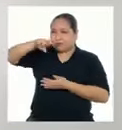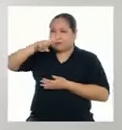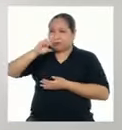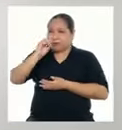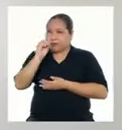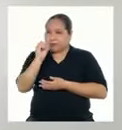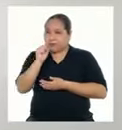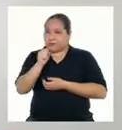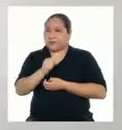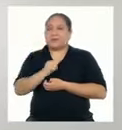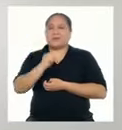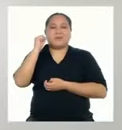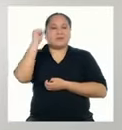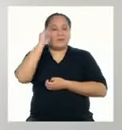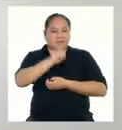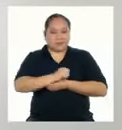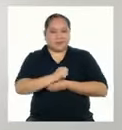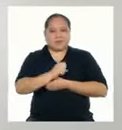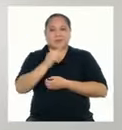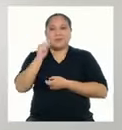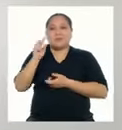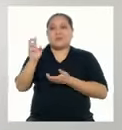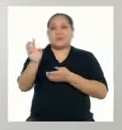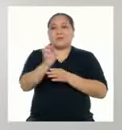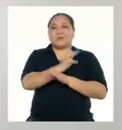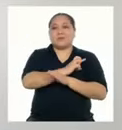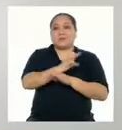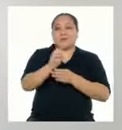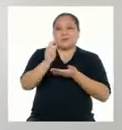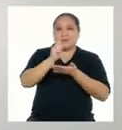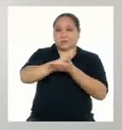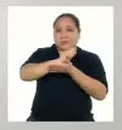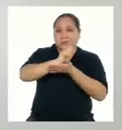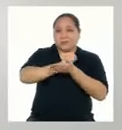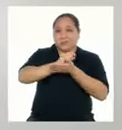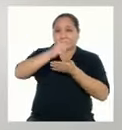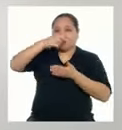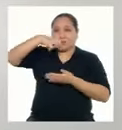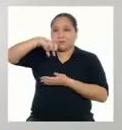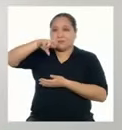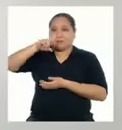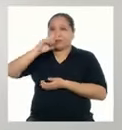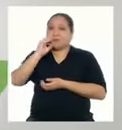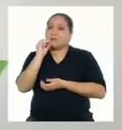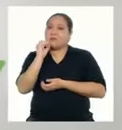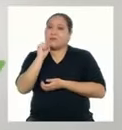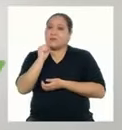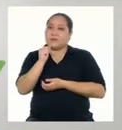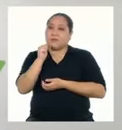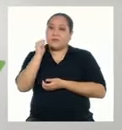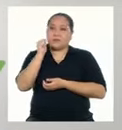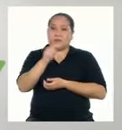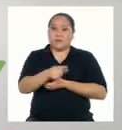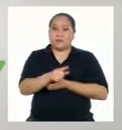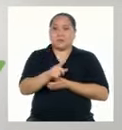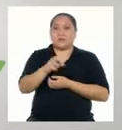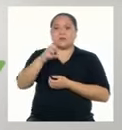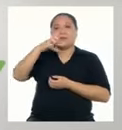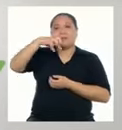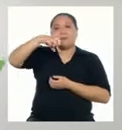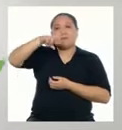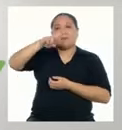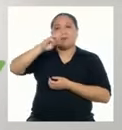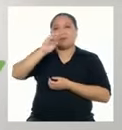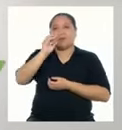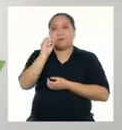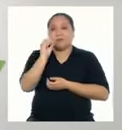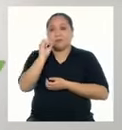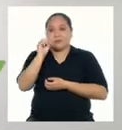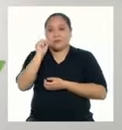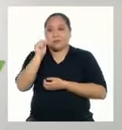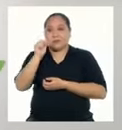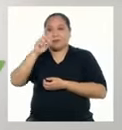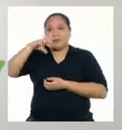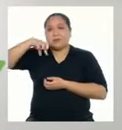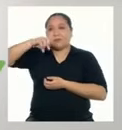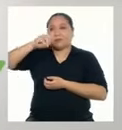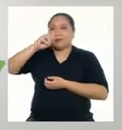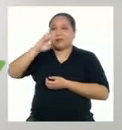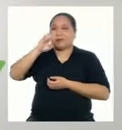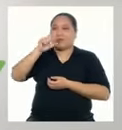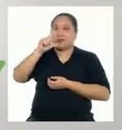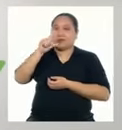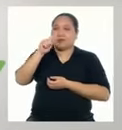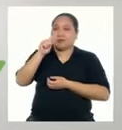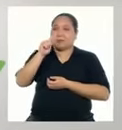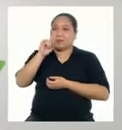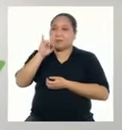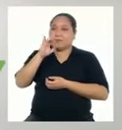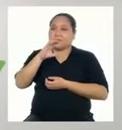Si Existen poemas Que están escritos En prosa La prosa Poética Corresponde Al segundo